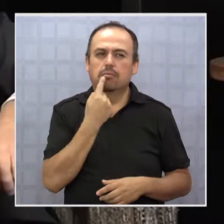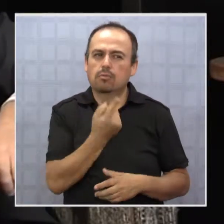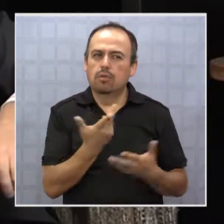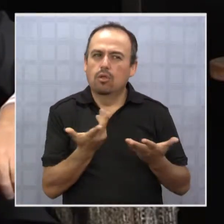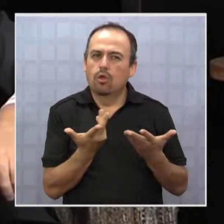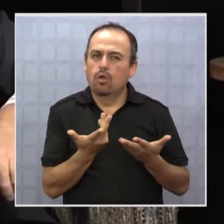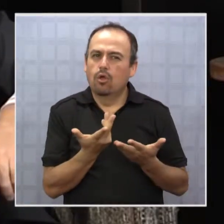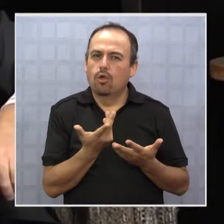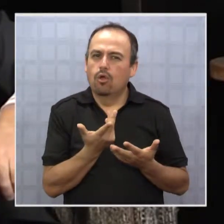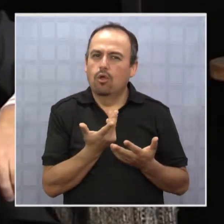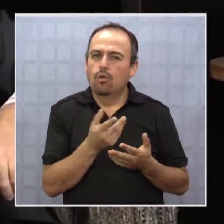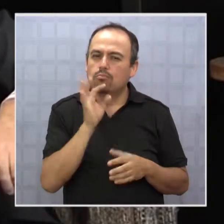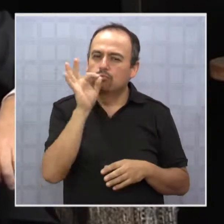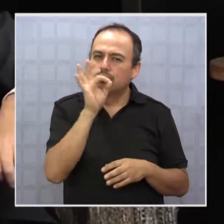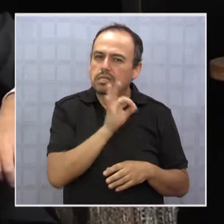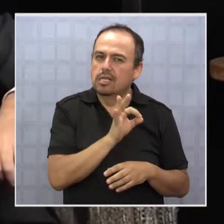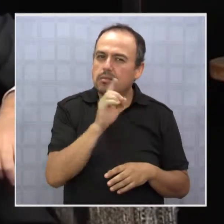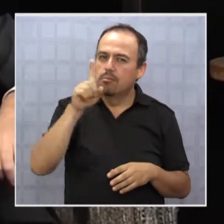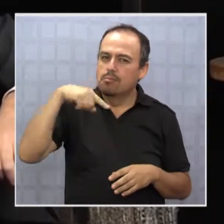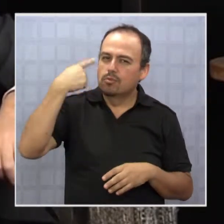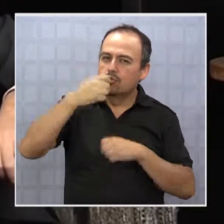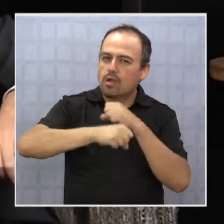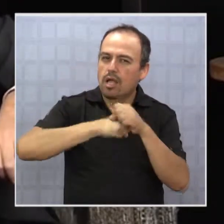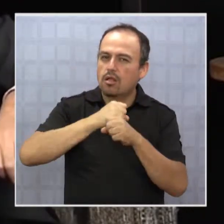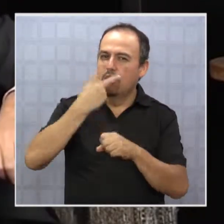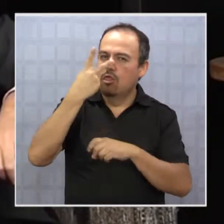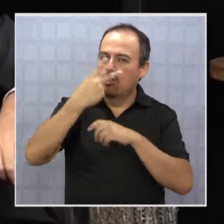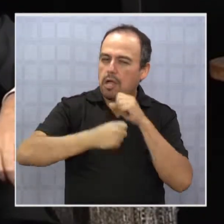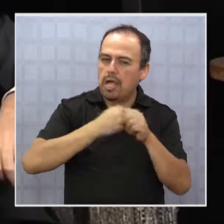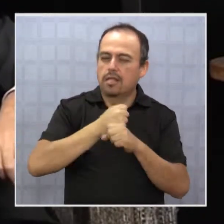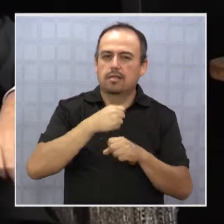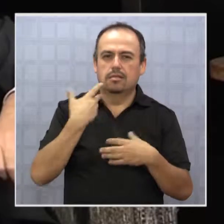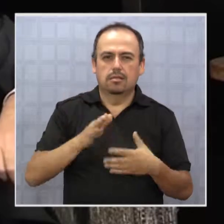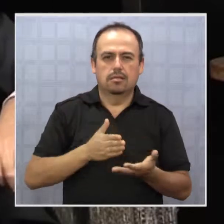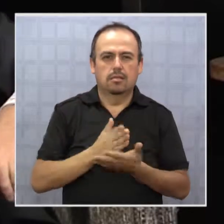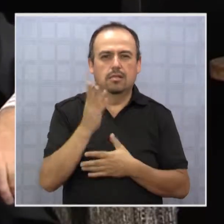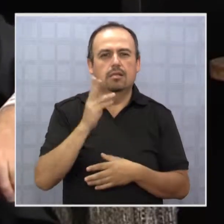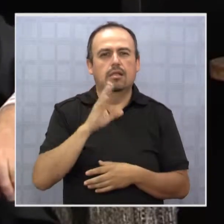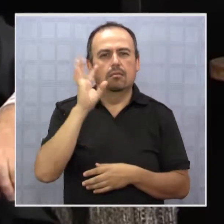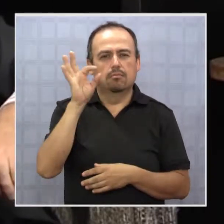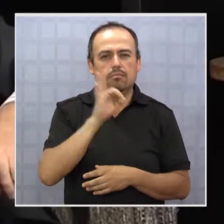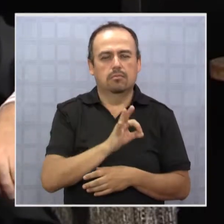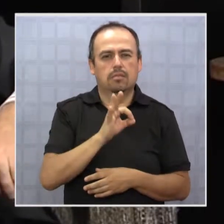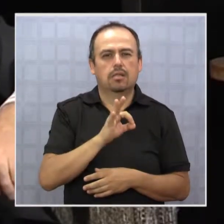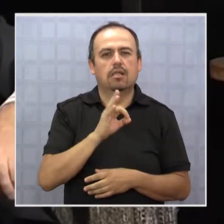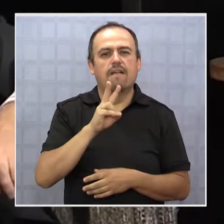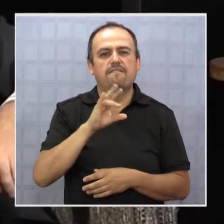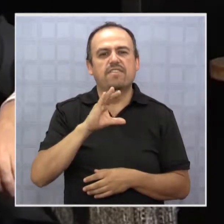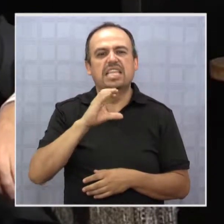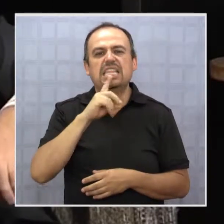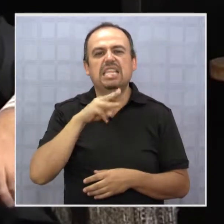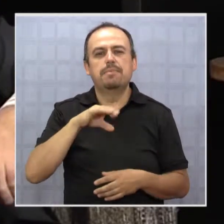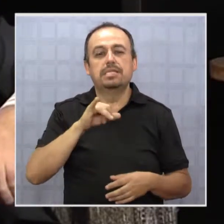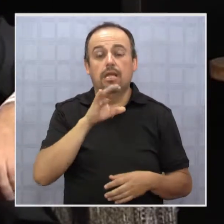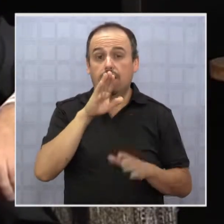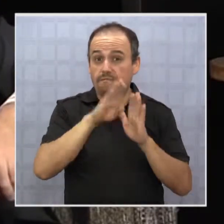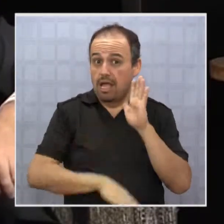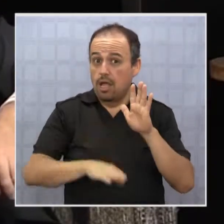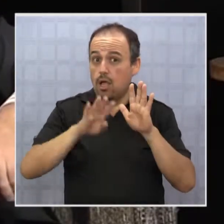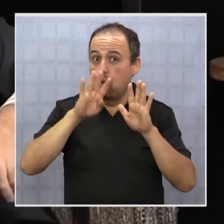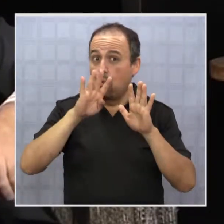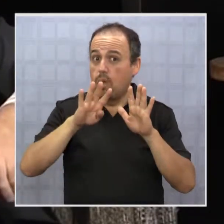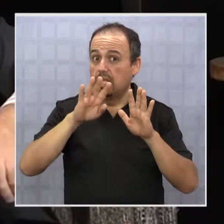cifra en los próximos dos años? Partimos con las cifras de victimización aquí en la región. ¿Vamos a bajar del